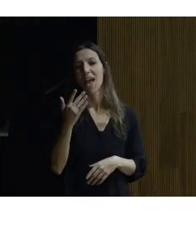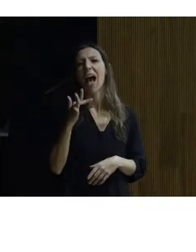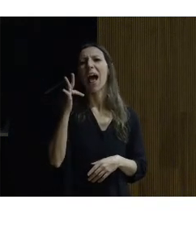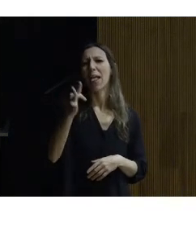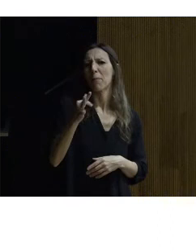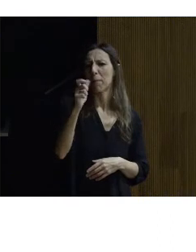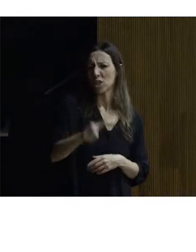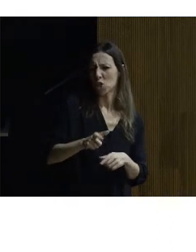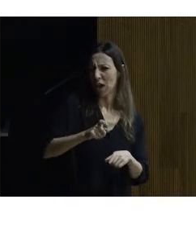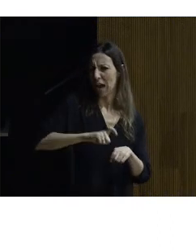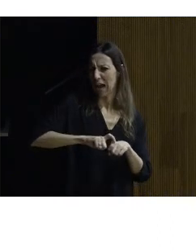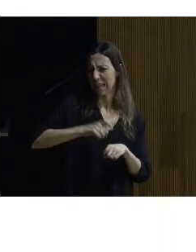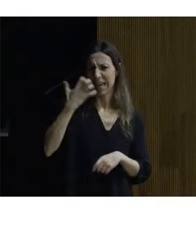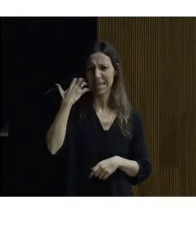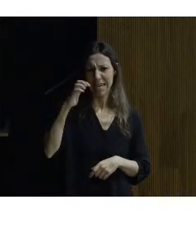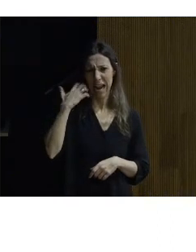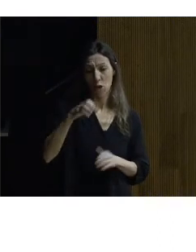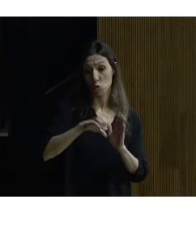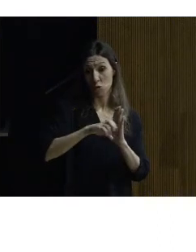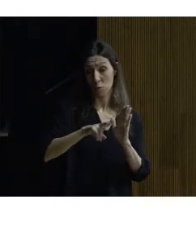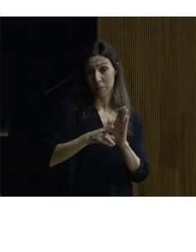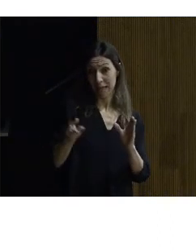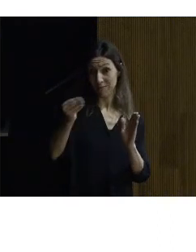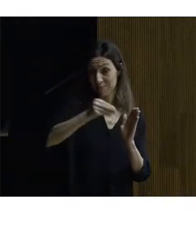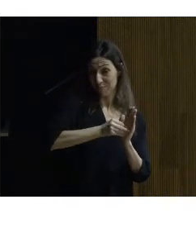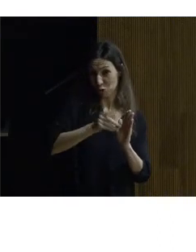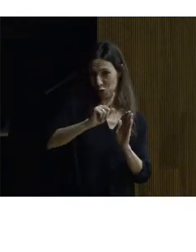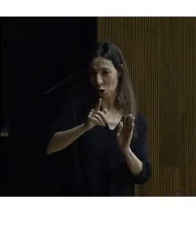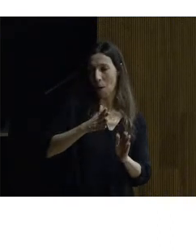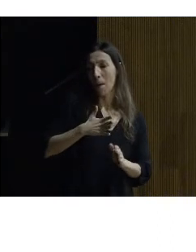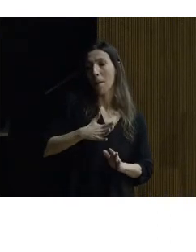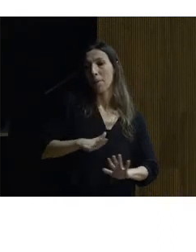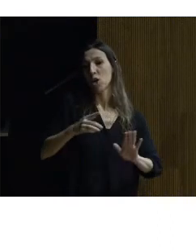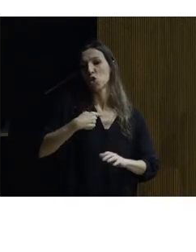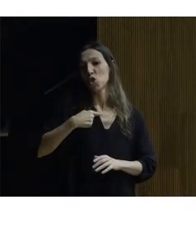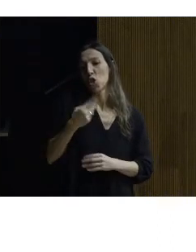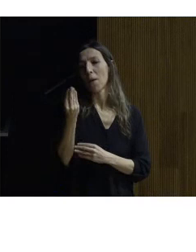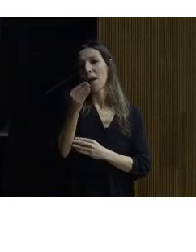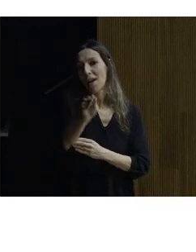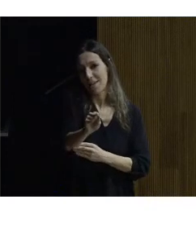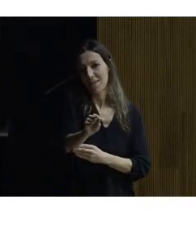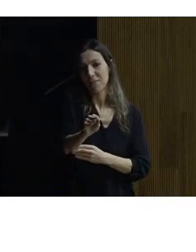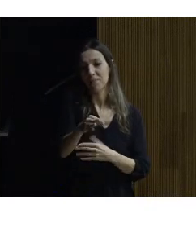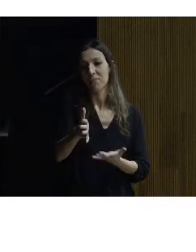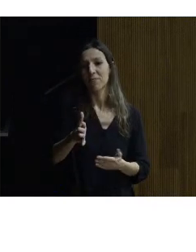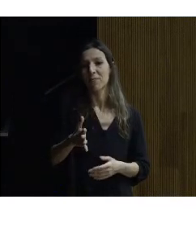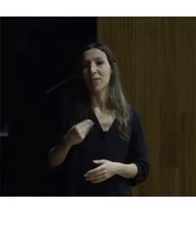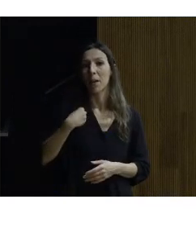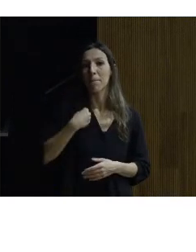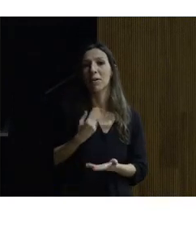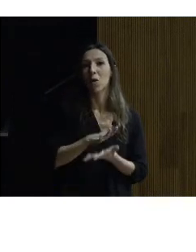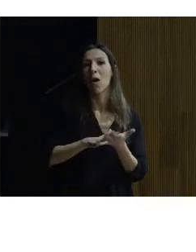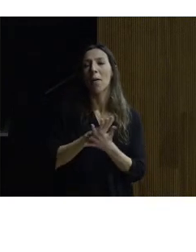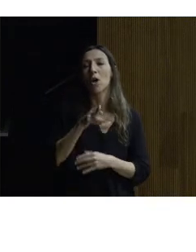eso no viene en su currículum pero lo añado yo si me lo permiten pero a pesar de todo esto dijo hablaba del hombre